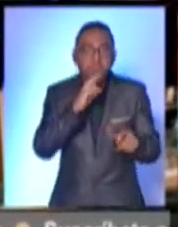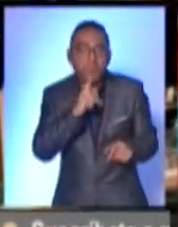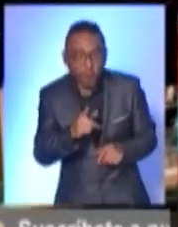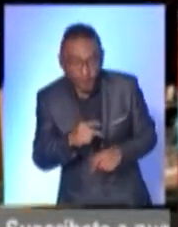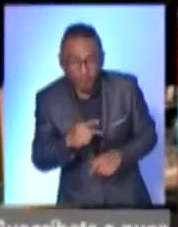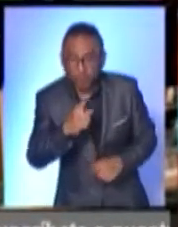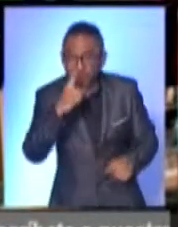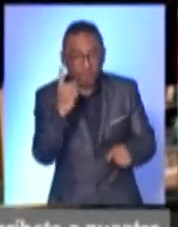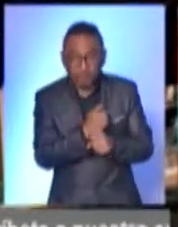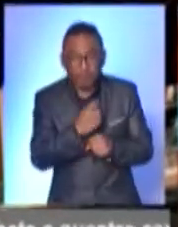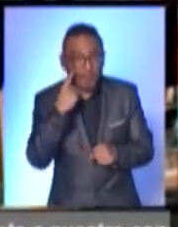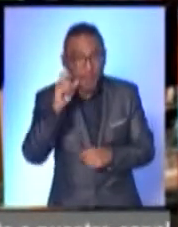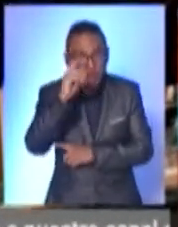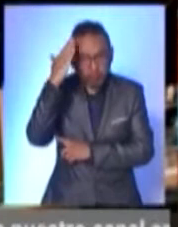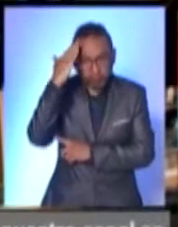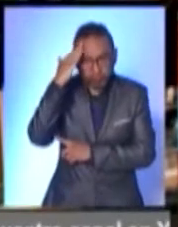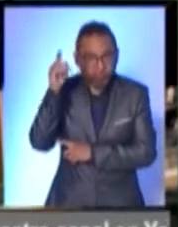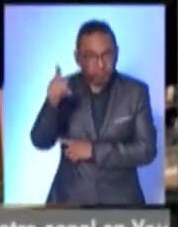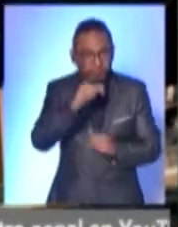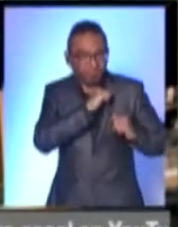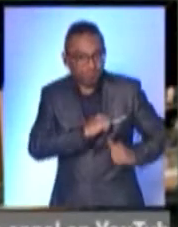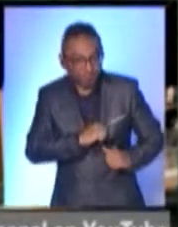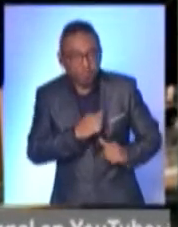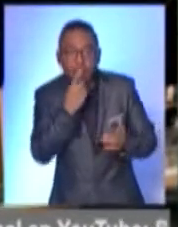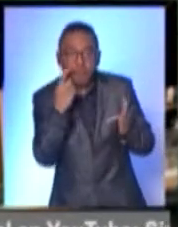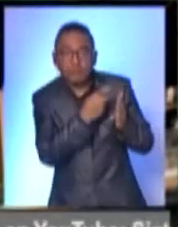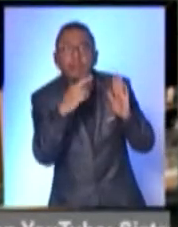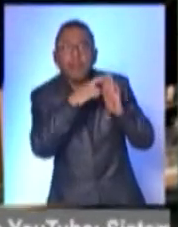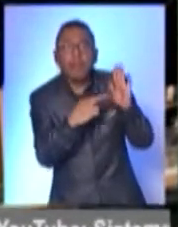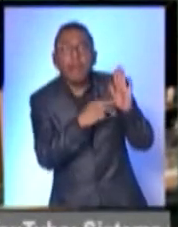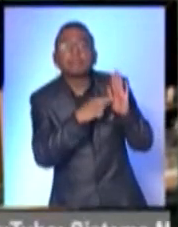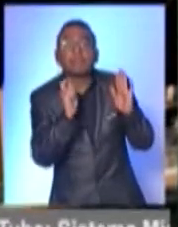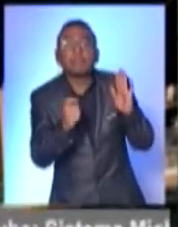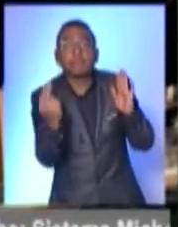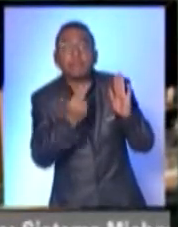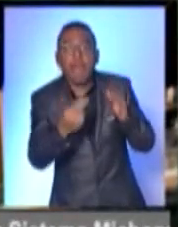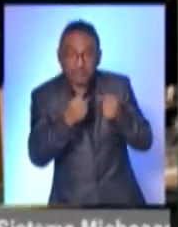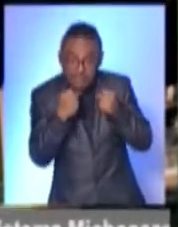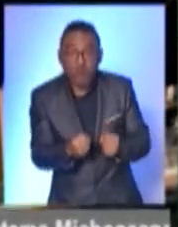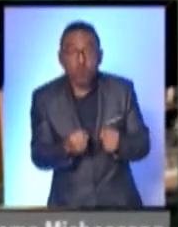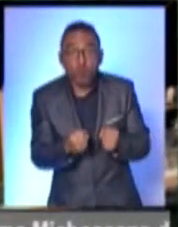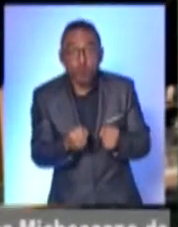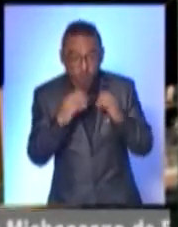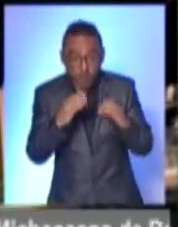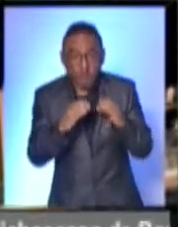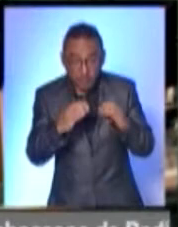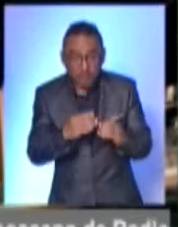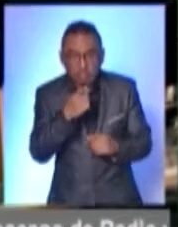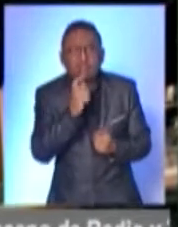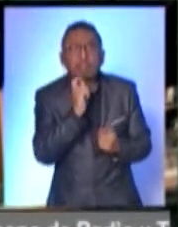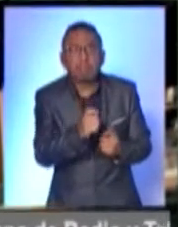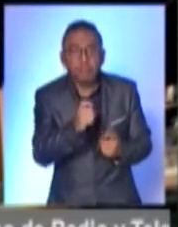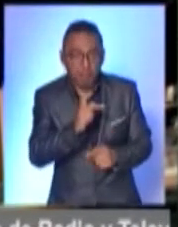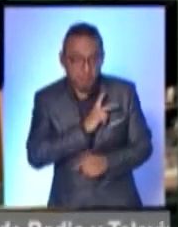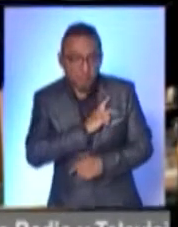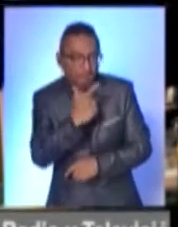autoridad regulatoria es seguridad. Esto significa que mi vacuna o con mi